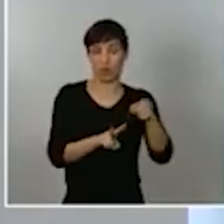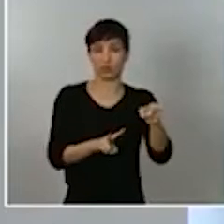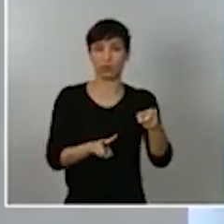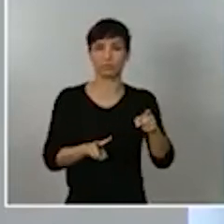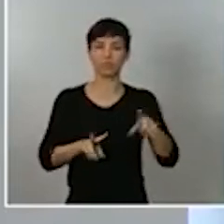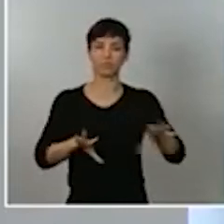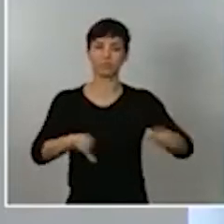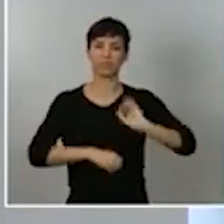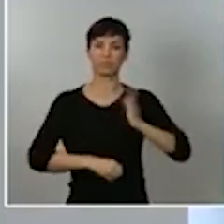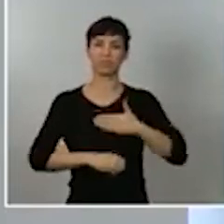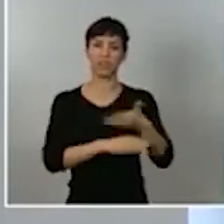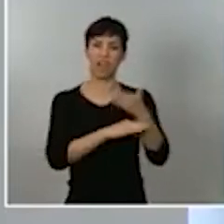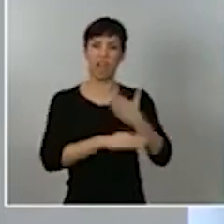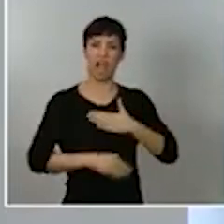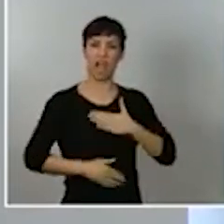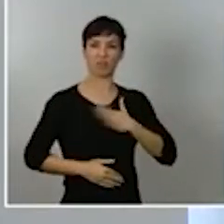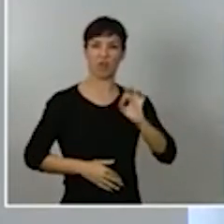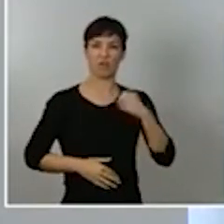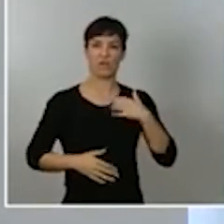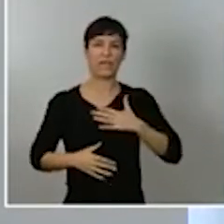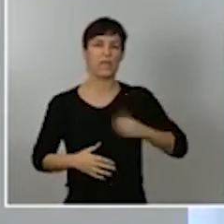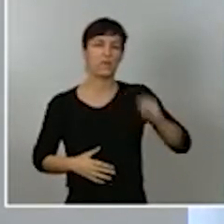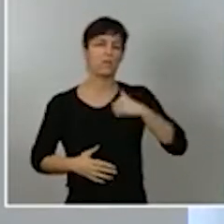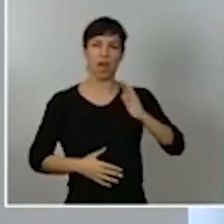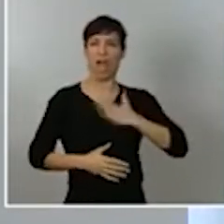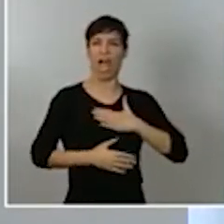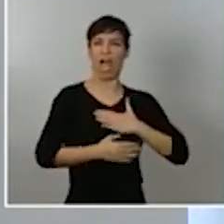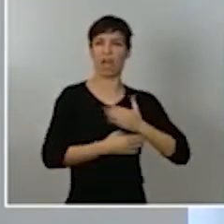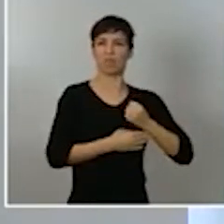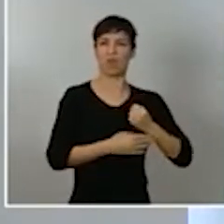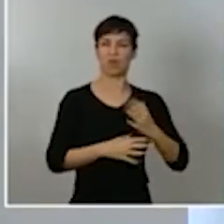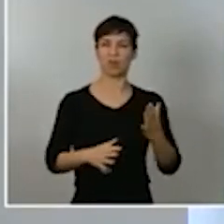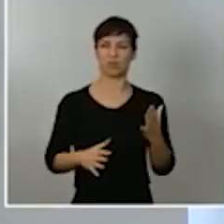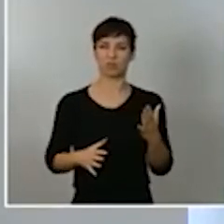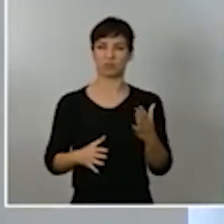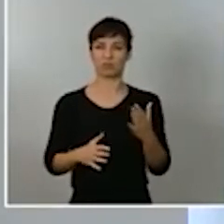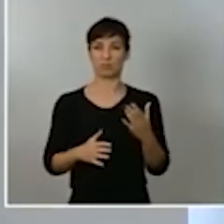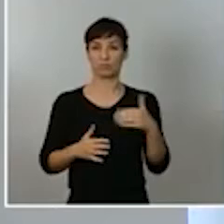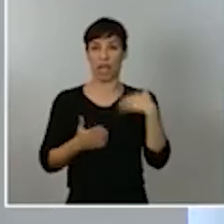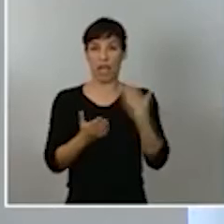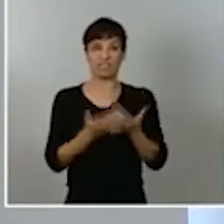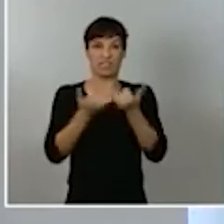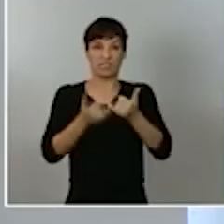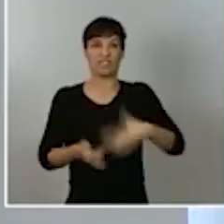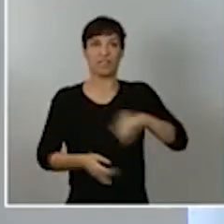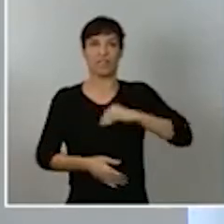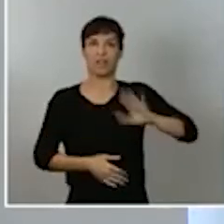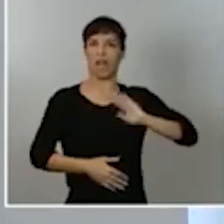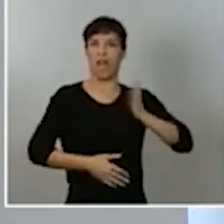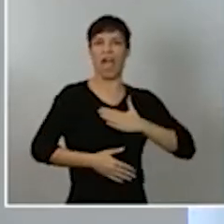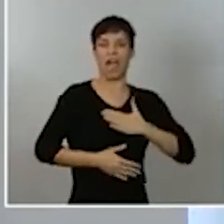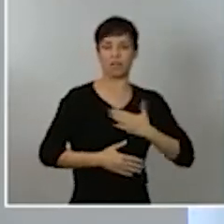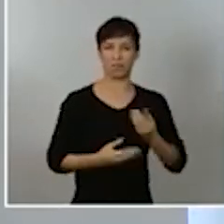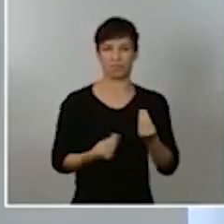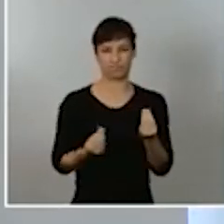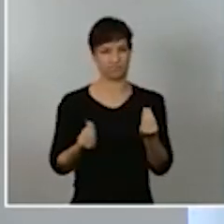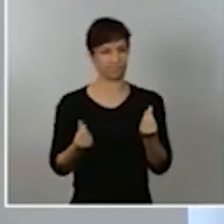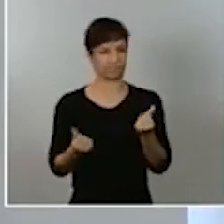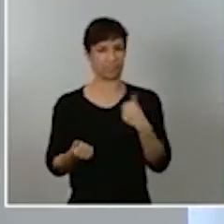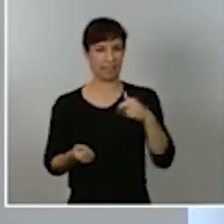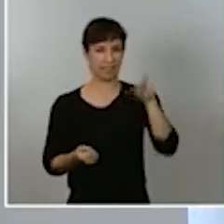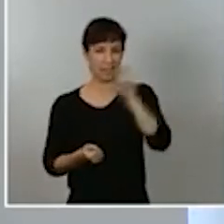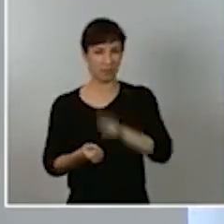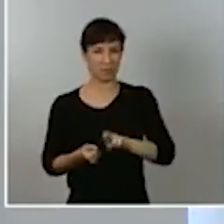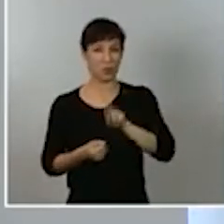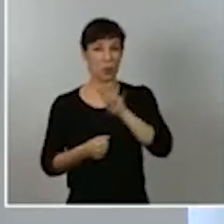la bandera patrimonializa el himno y ya patrimonializa la fiesta nacional. Les repetiré que hay 47 millones de